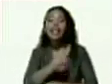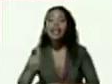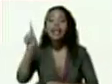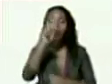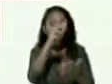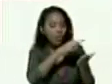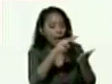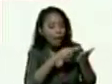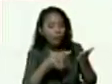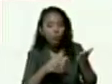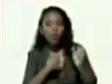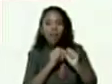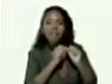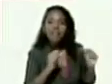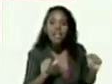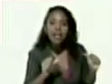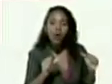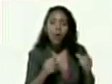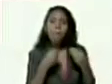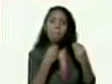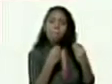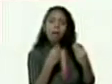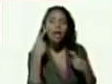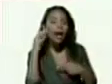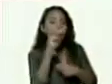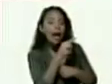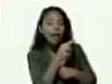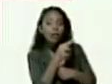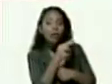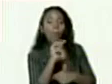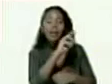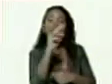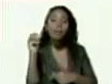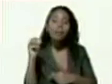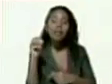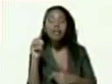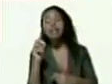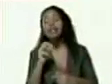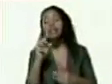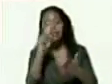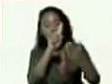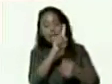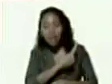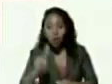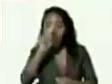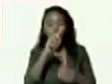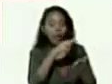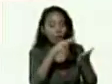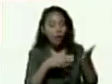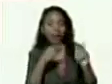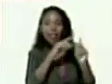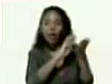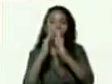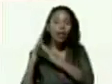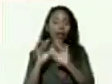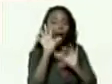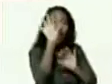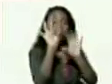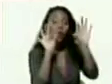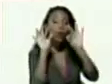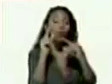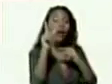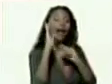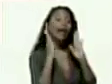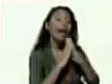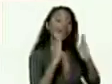hemos logrado instalar 20 mil círculos de lectura en 20 mil comunidades son comunidades presidentes que han elegido una casa